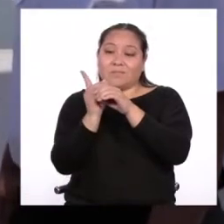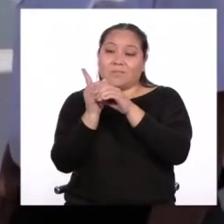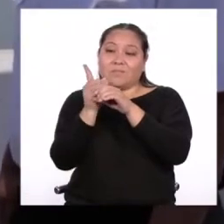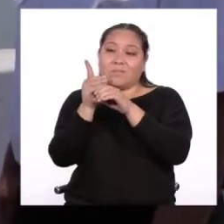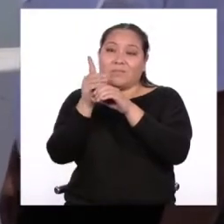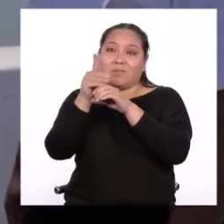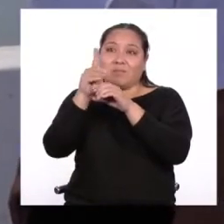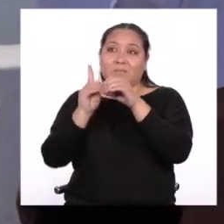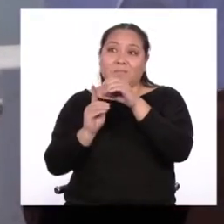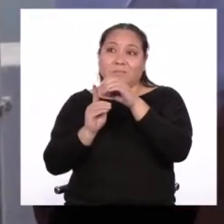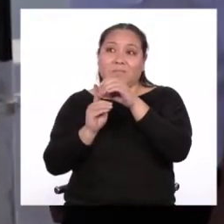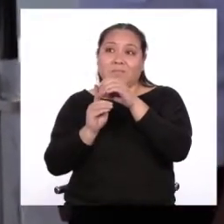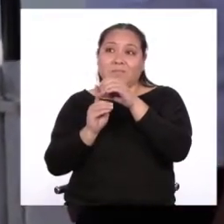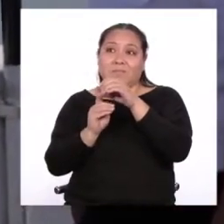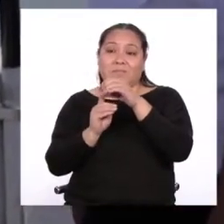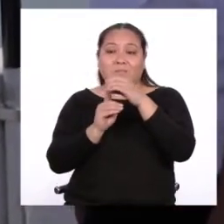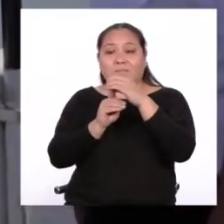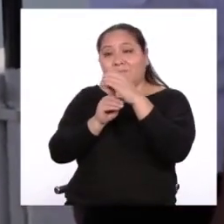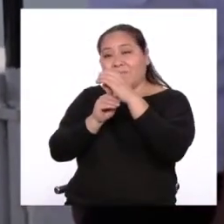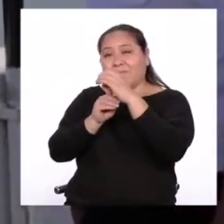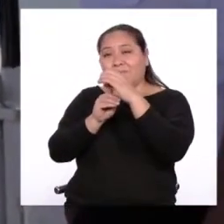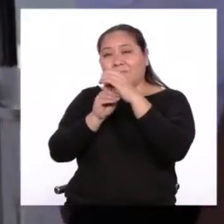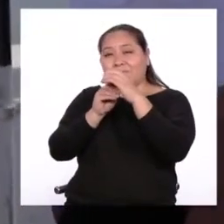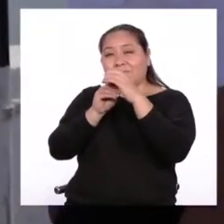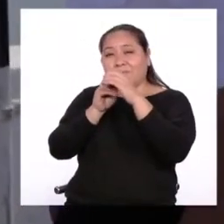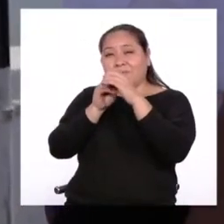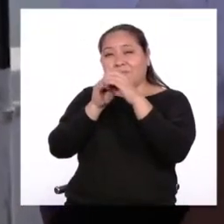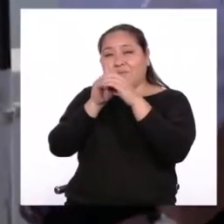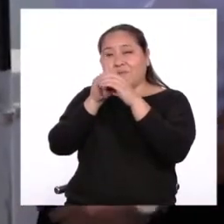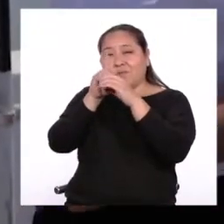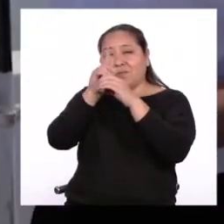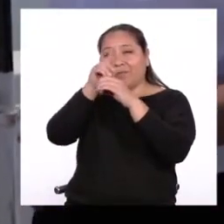embarcación? Para los que nunca hemos estado en una embarcación, ¿qué es lo primero que se ve en la Tierra?